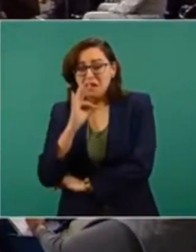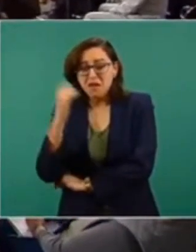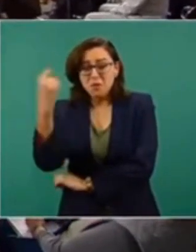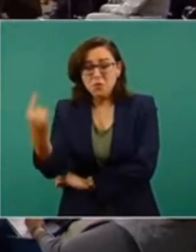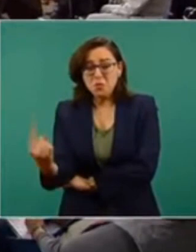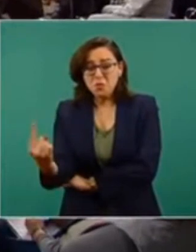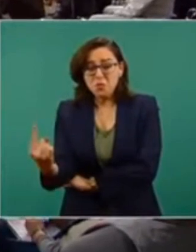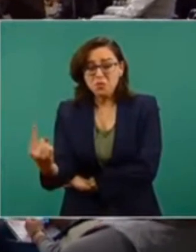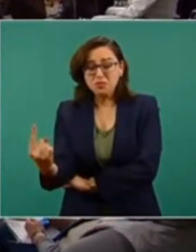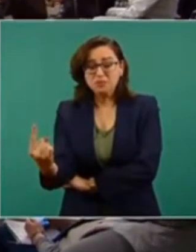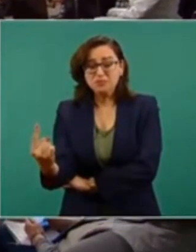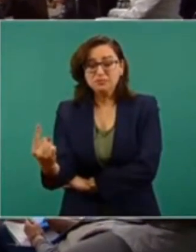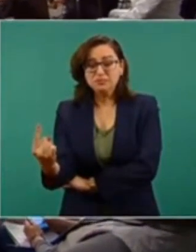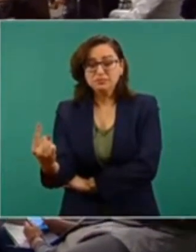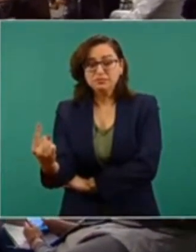que además con